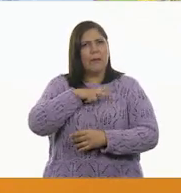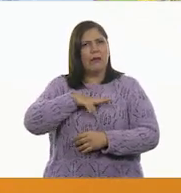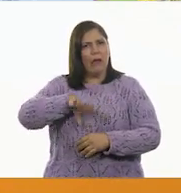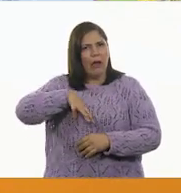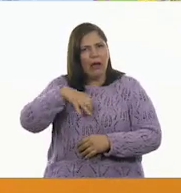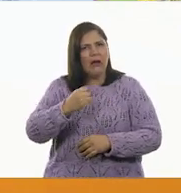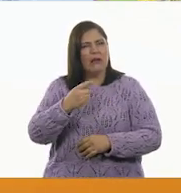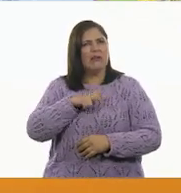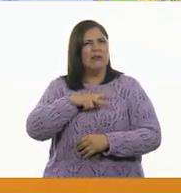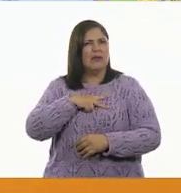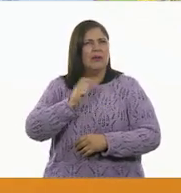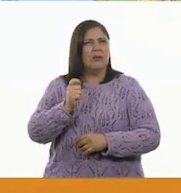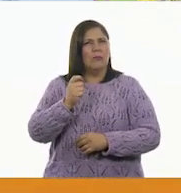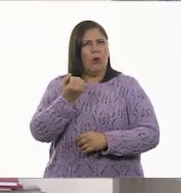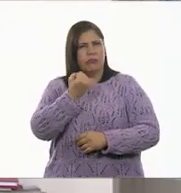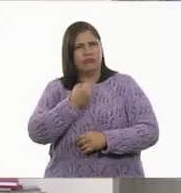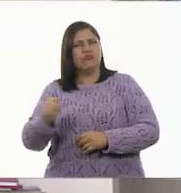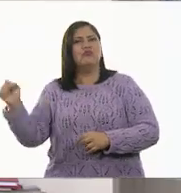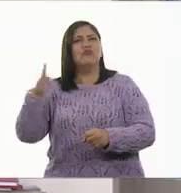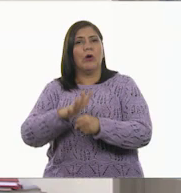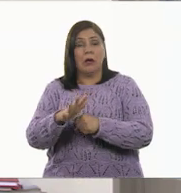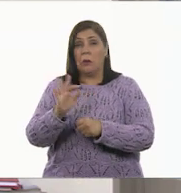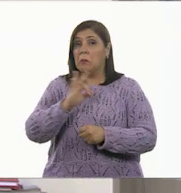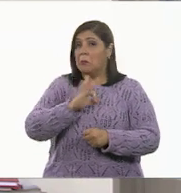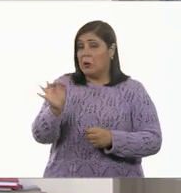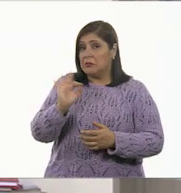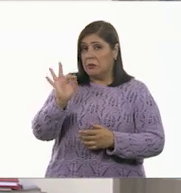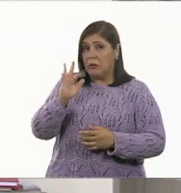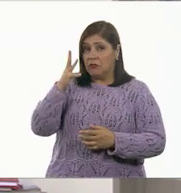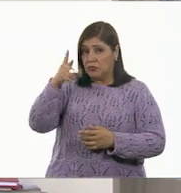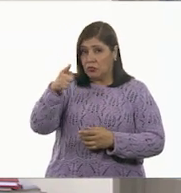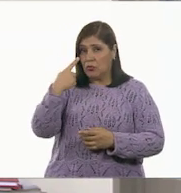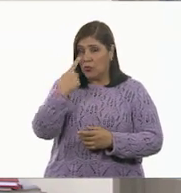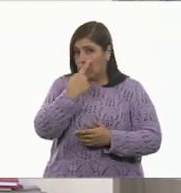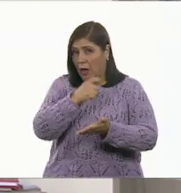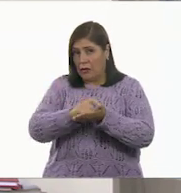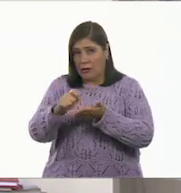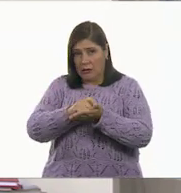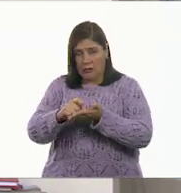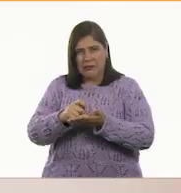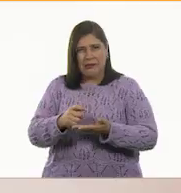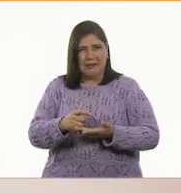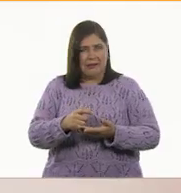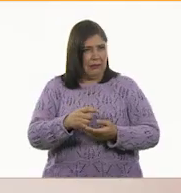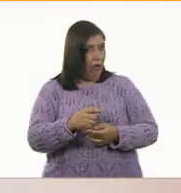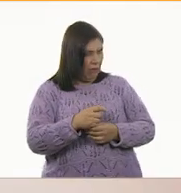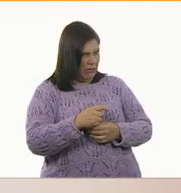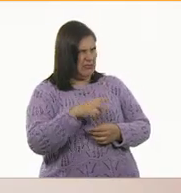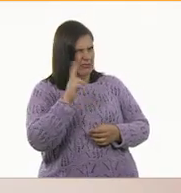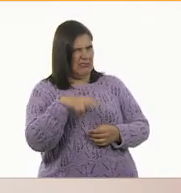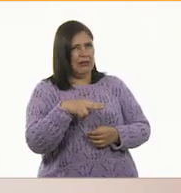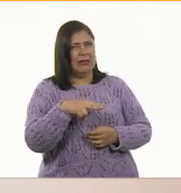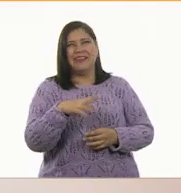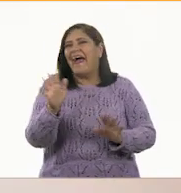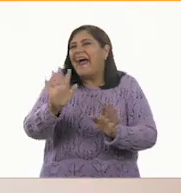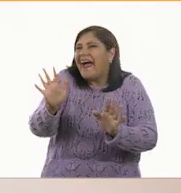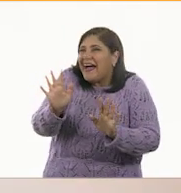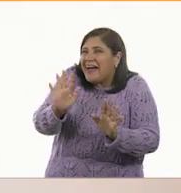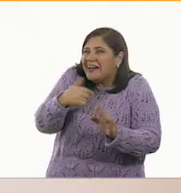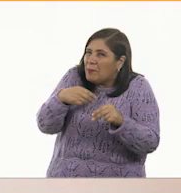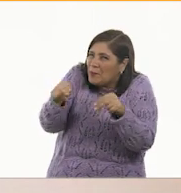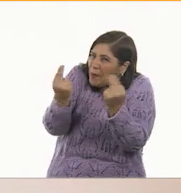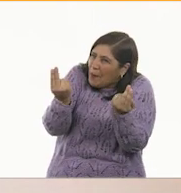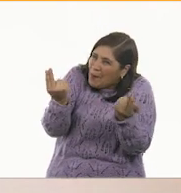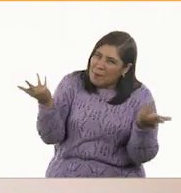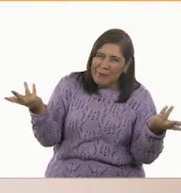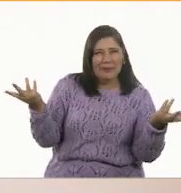el próximo escritor. ¿Será? No, no creo. Es broma, es broma. Oye, estoy bromeando. ¿Qué mala